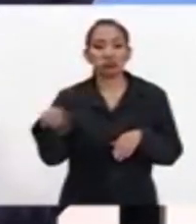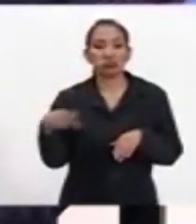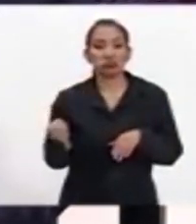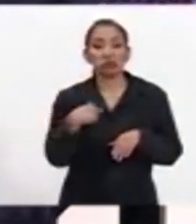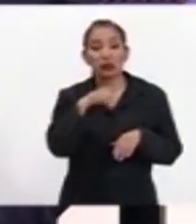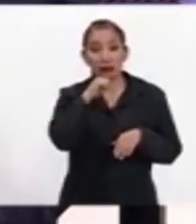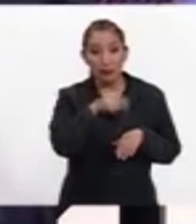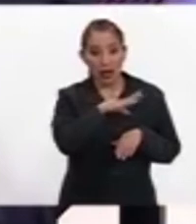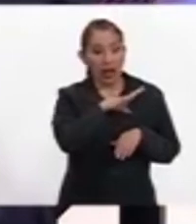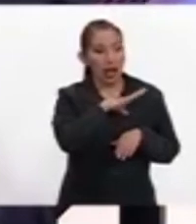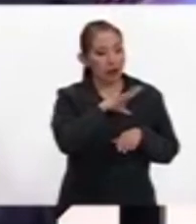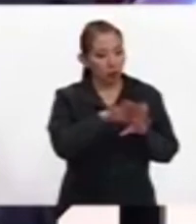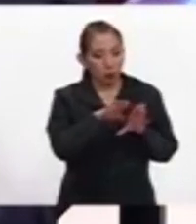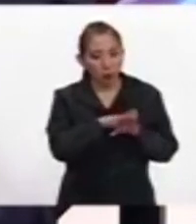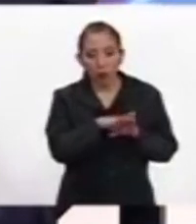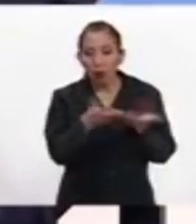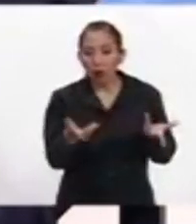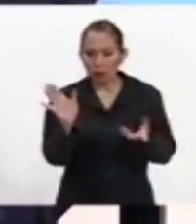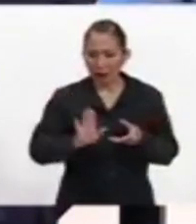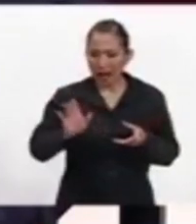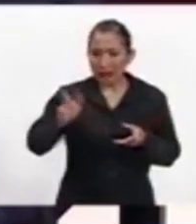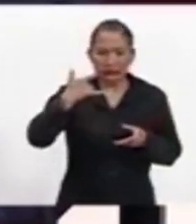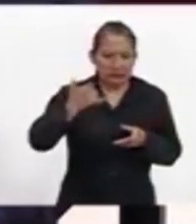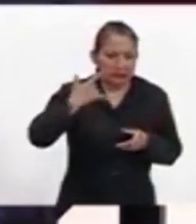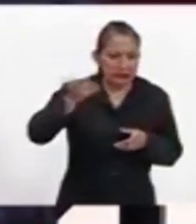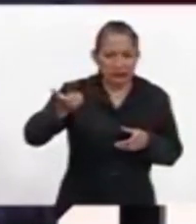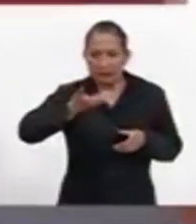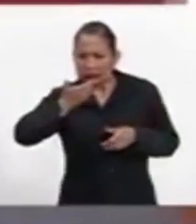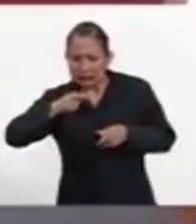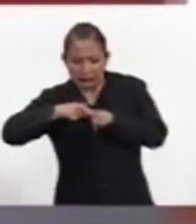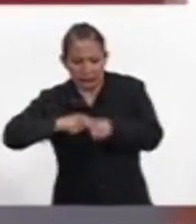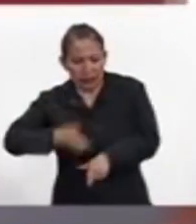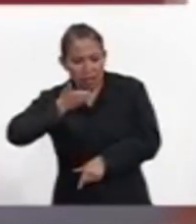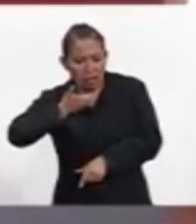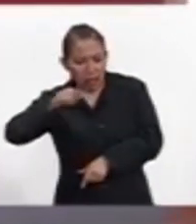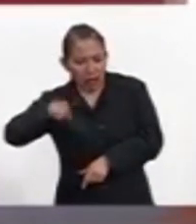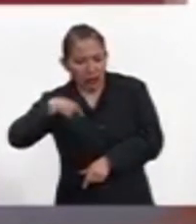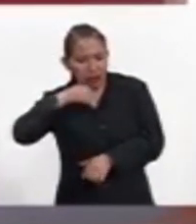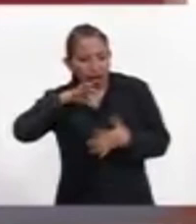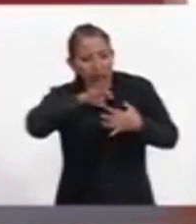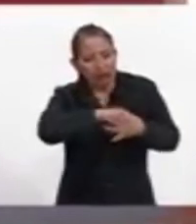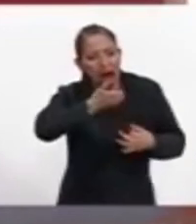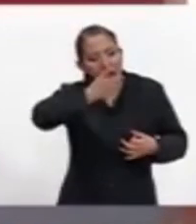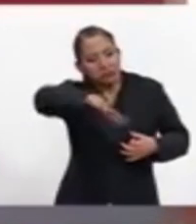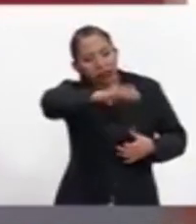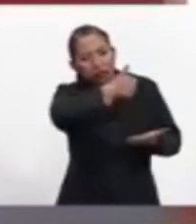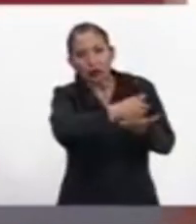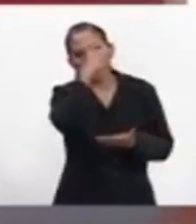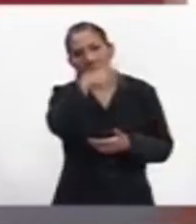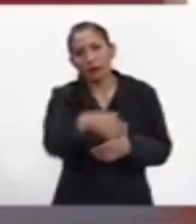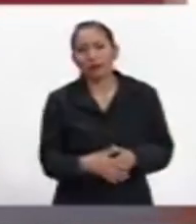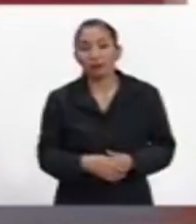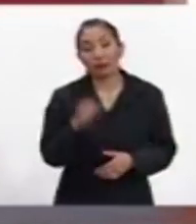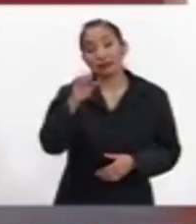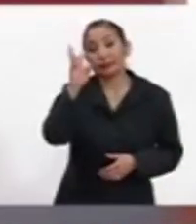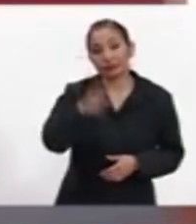que hay una, digamos, hasta una especie de lucha entre conservar esa tradición y adaptarse a una gran urbe como la Ciudad de México.